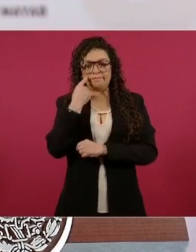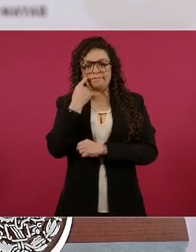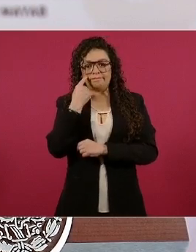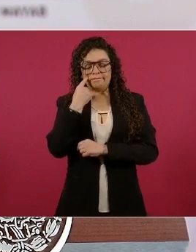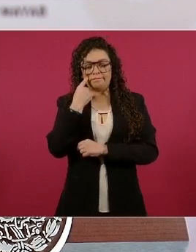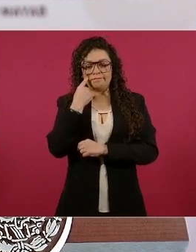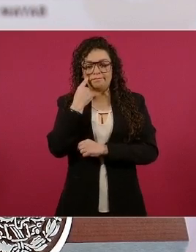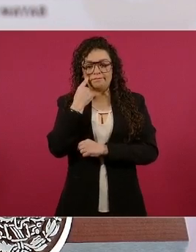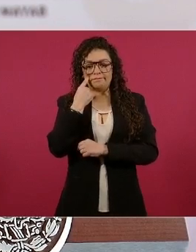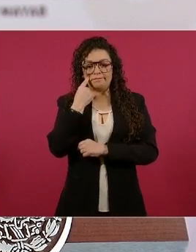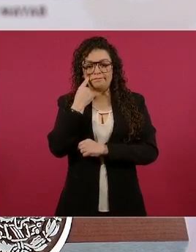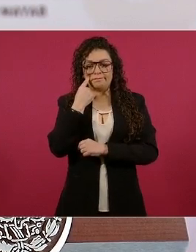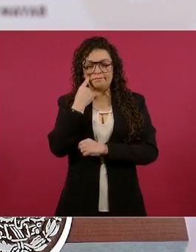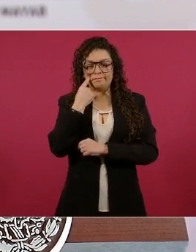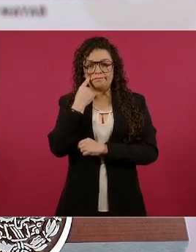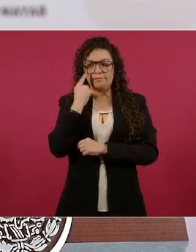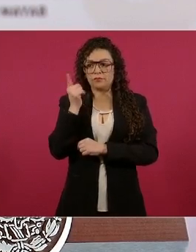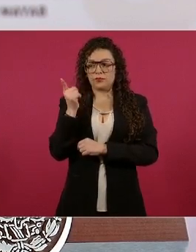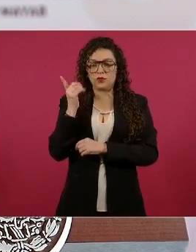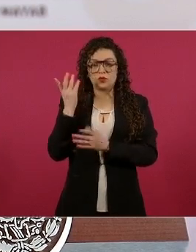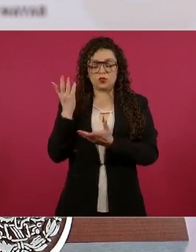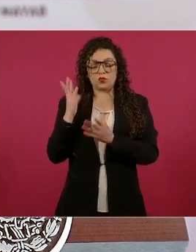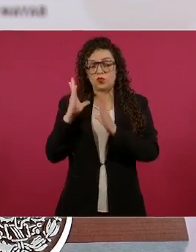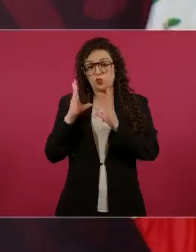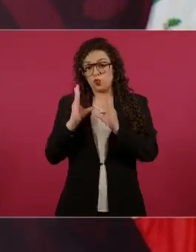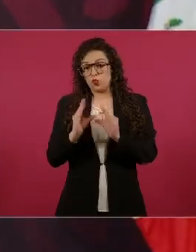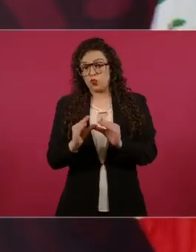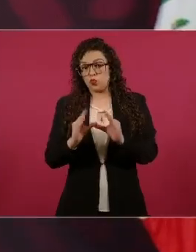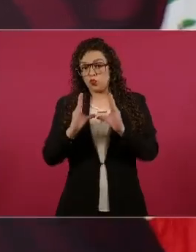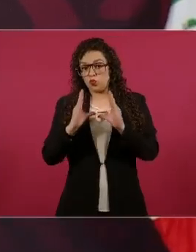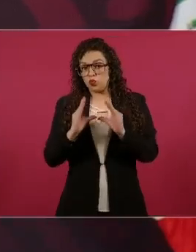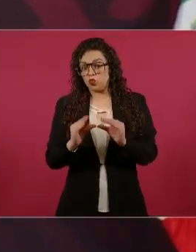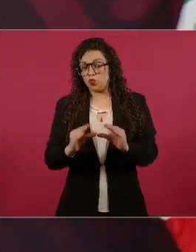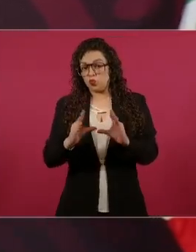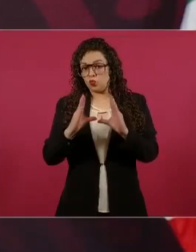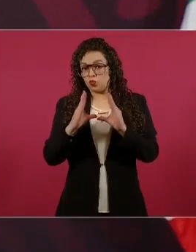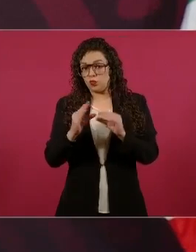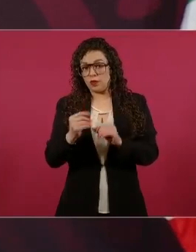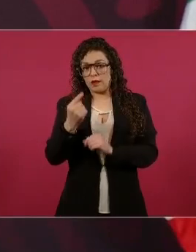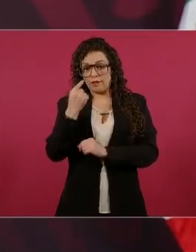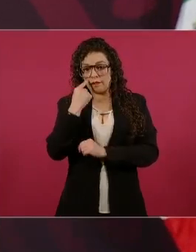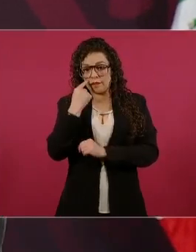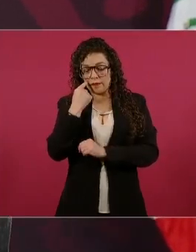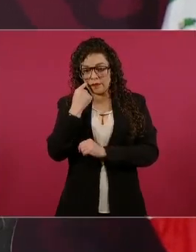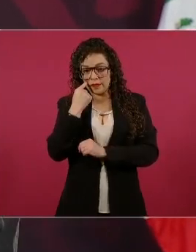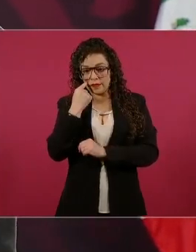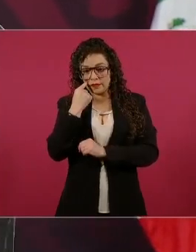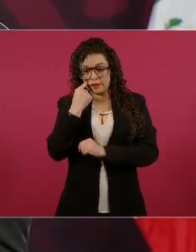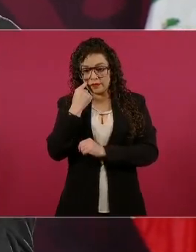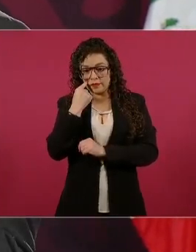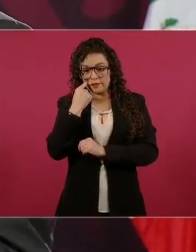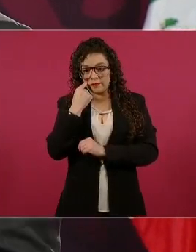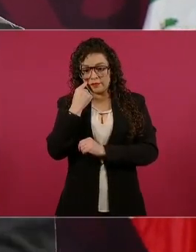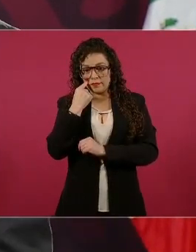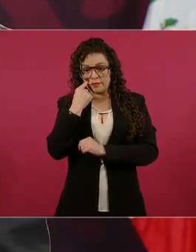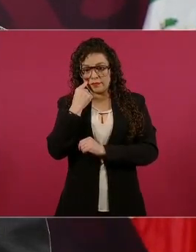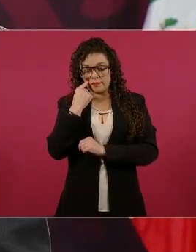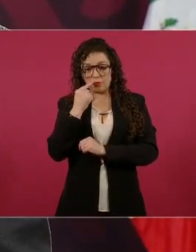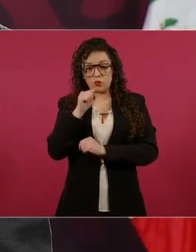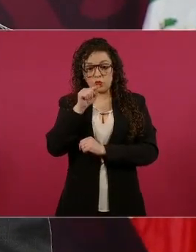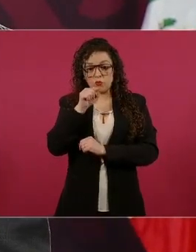que inspira la religión que se practica.